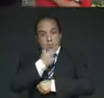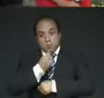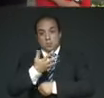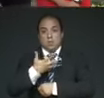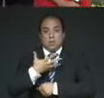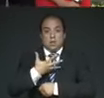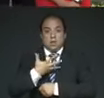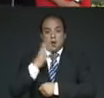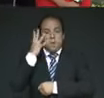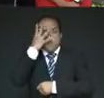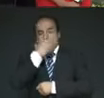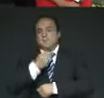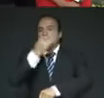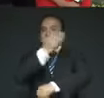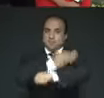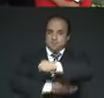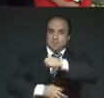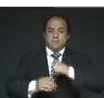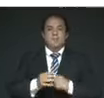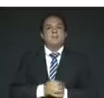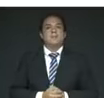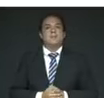una excelente tarde.